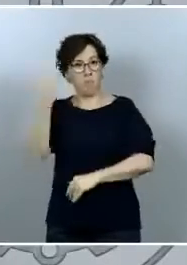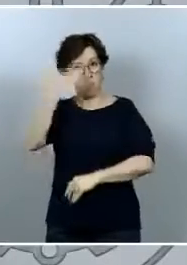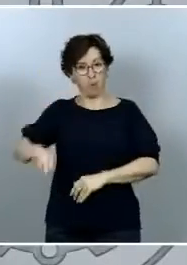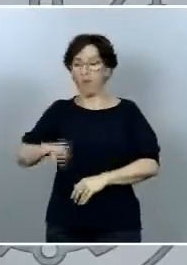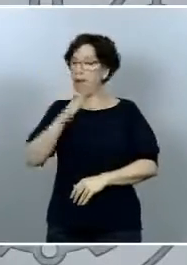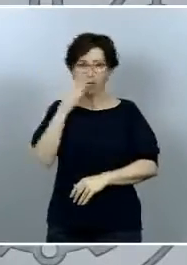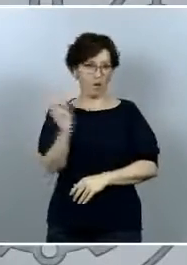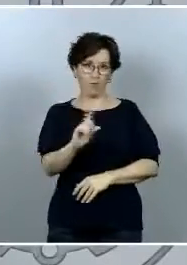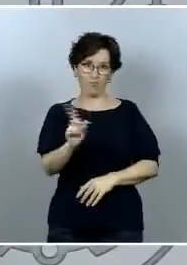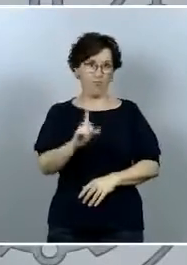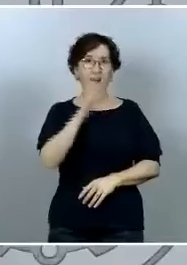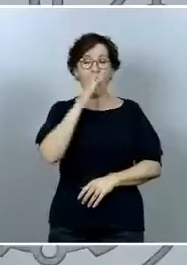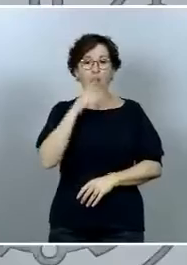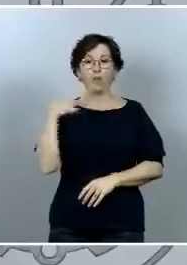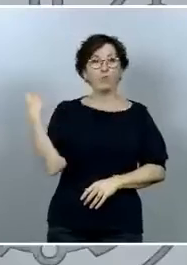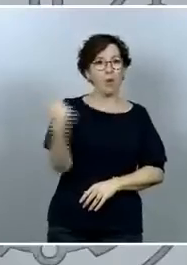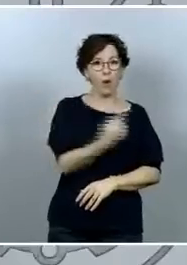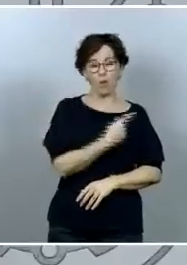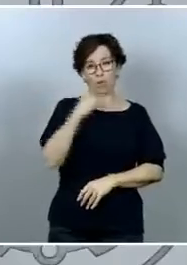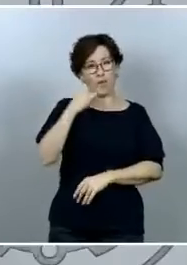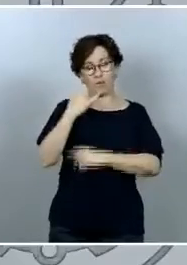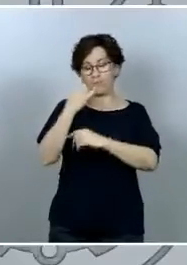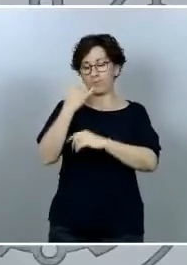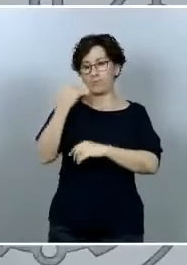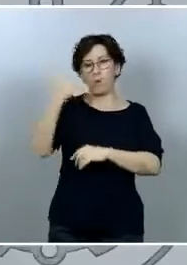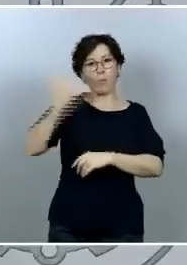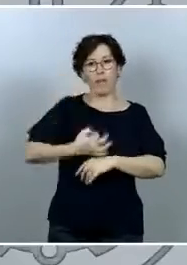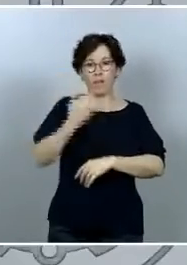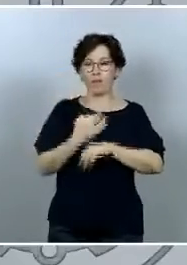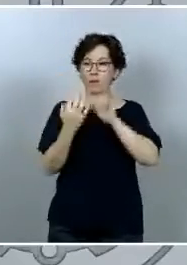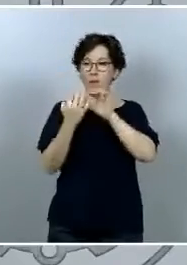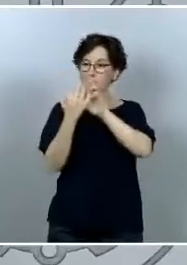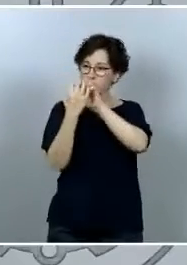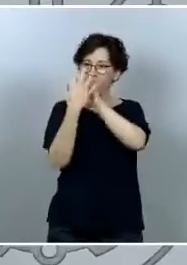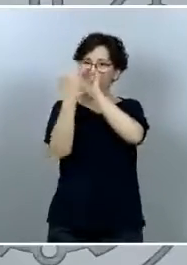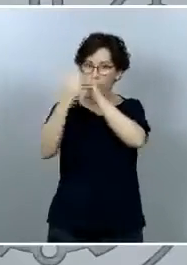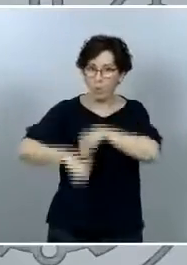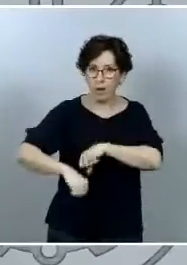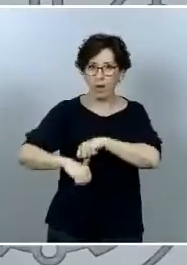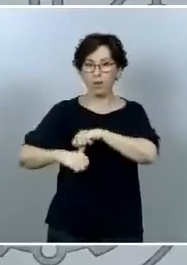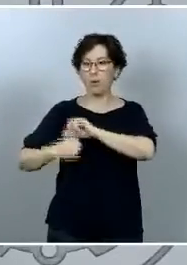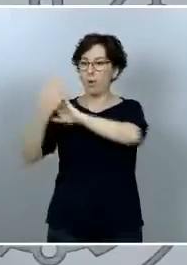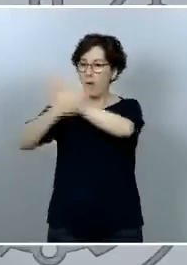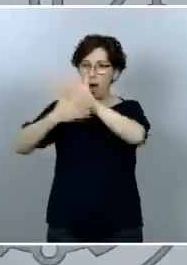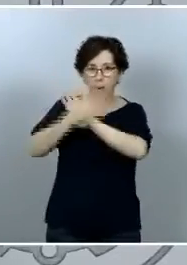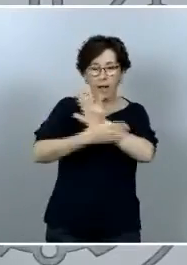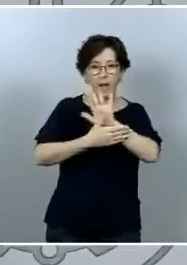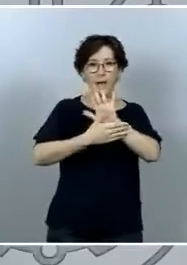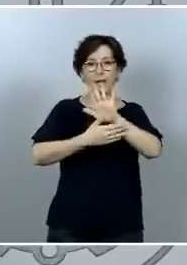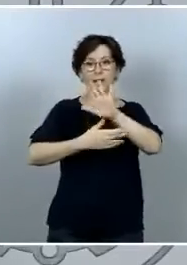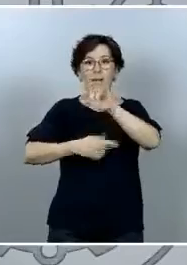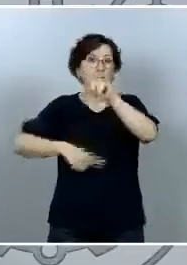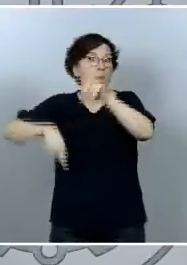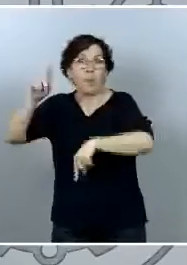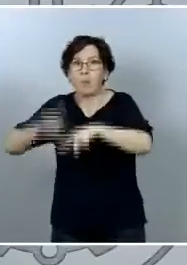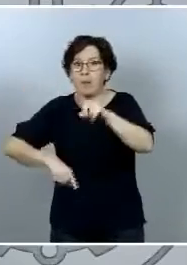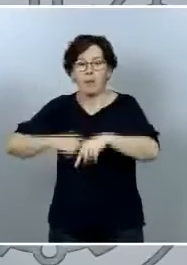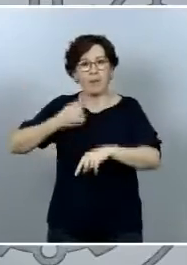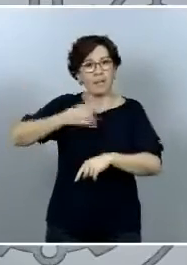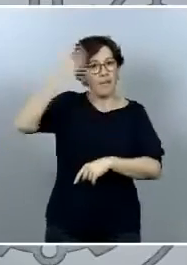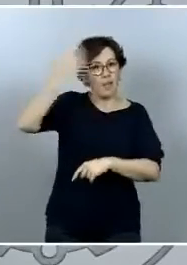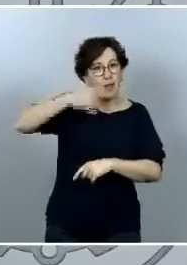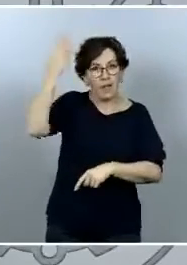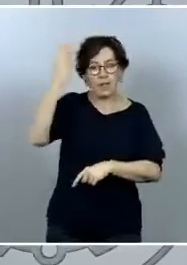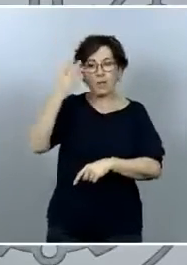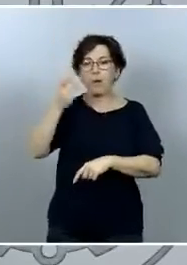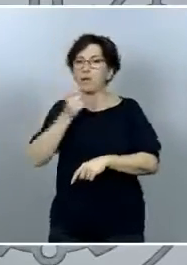permanentemente a pactar a llegar a acuerdos en una geometría variable dependiendo de las iniciativas pero en el caso